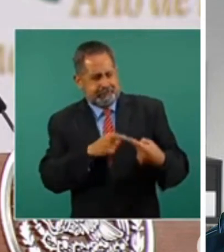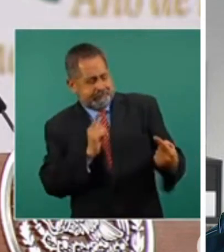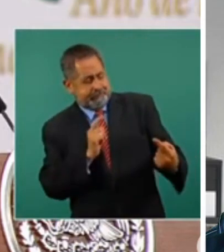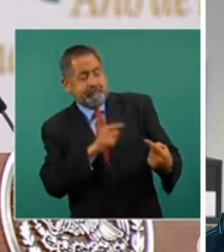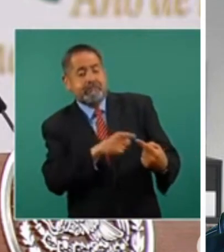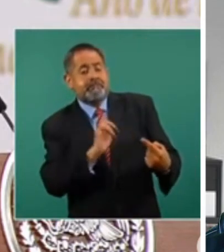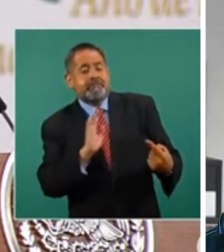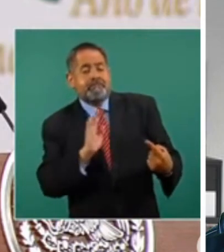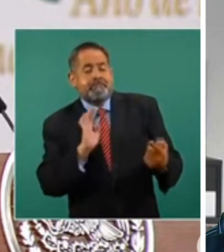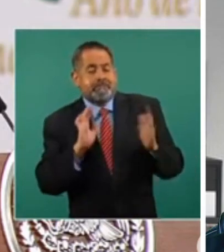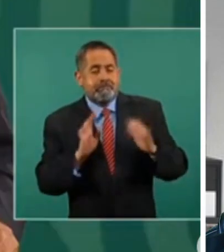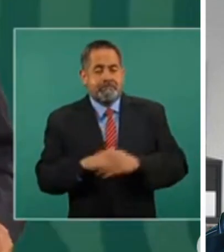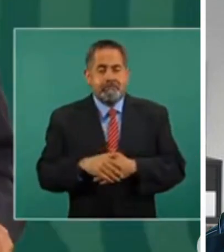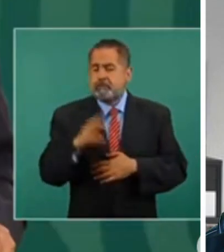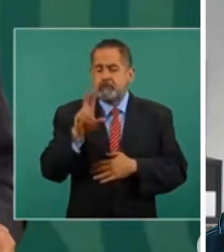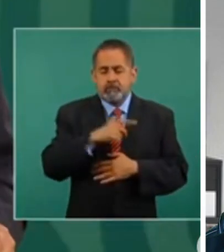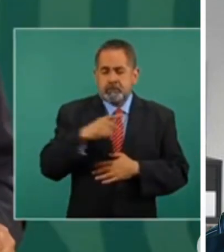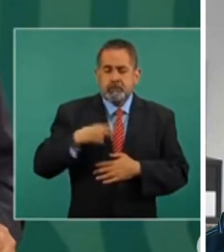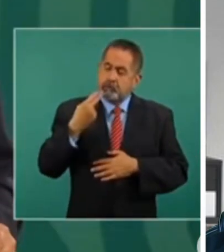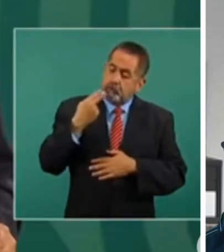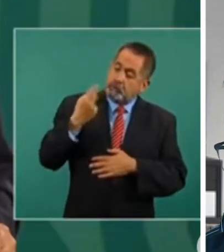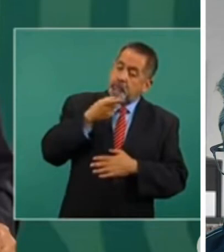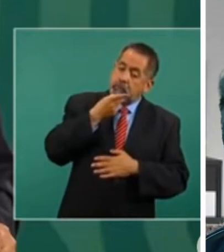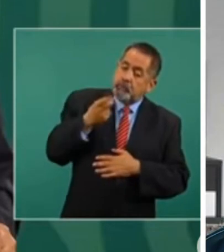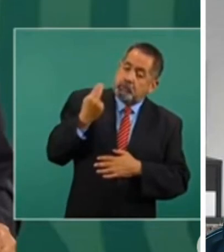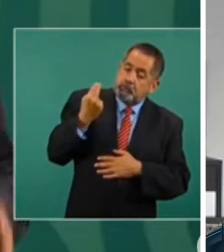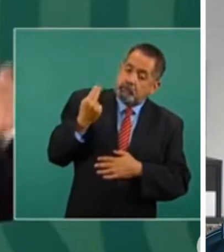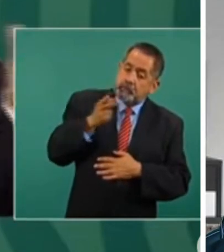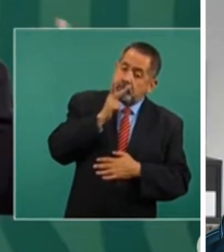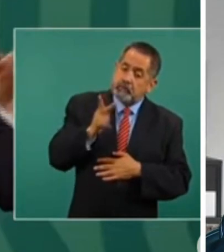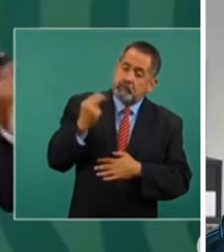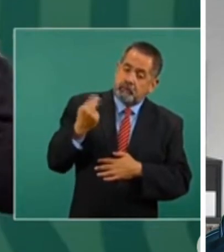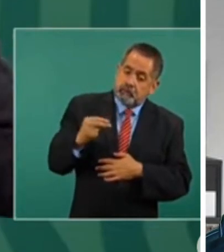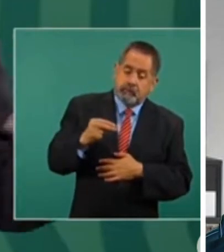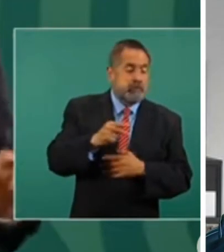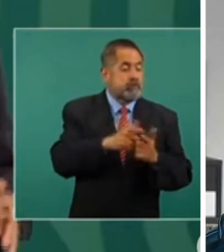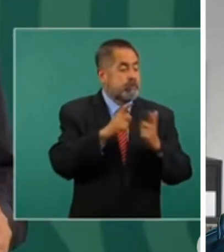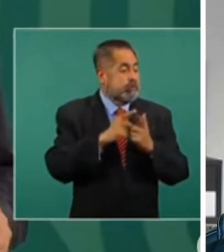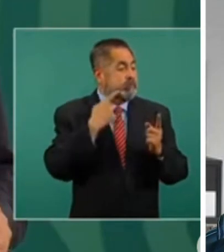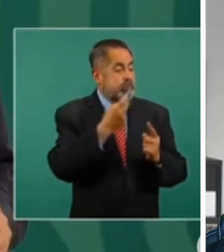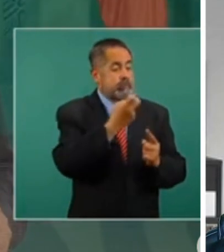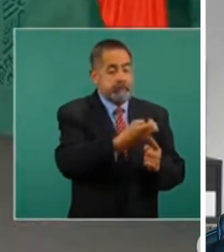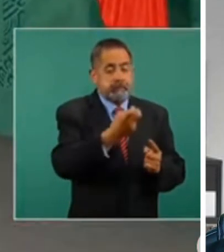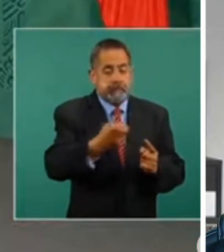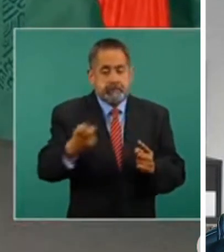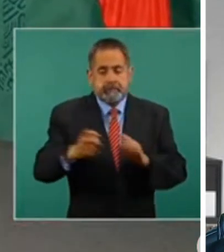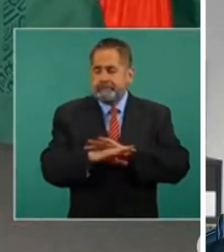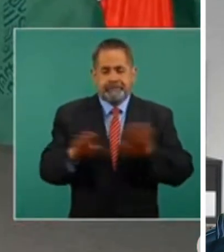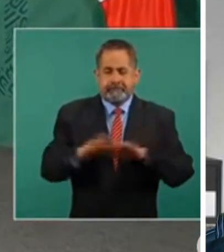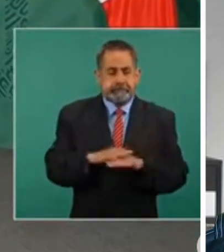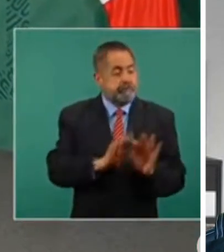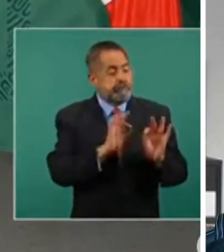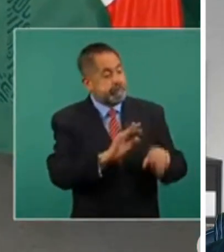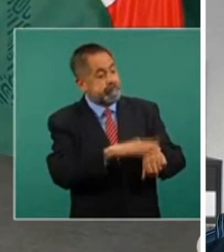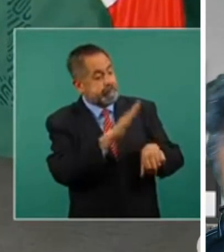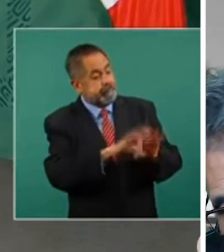Pero no mencionar partidos, ni a favor ni en contra, que siempre